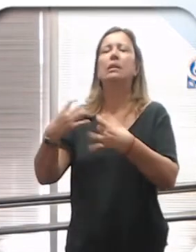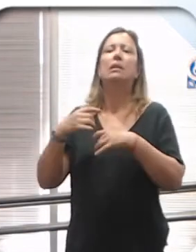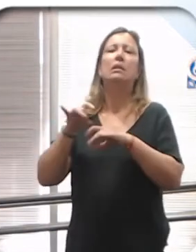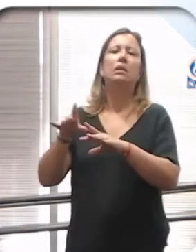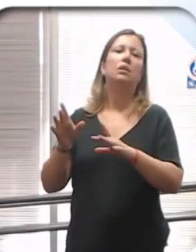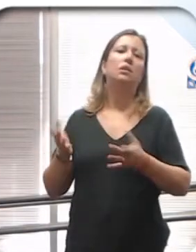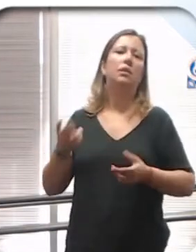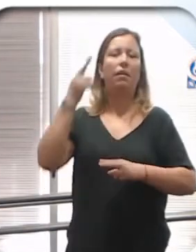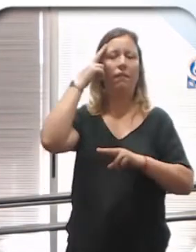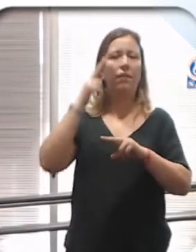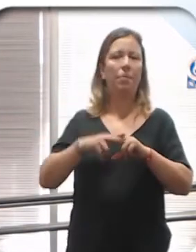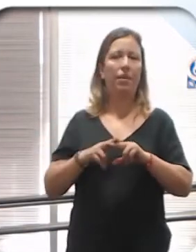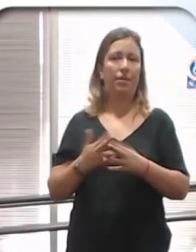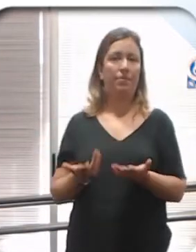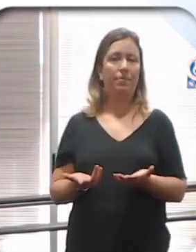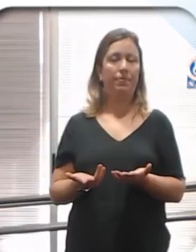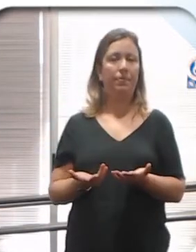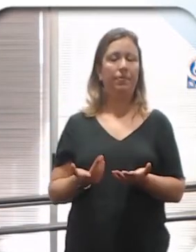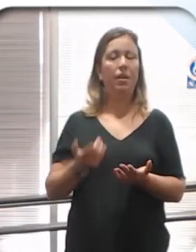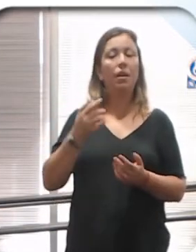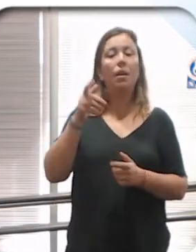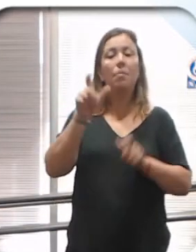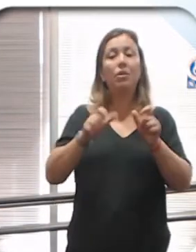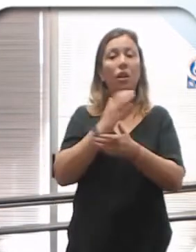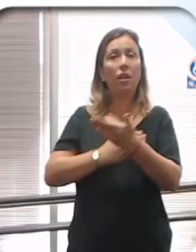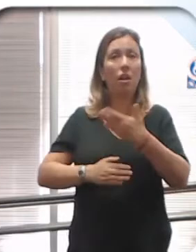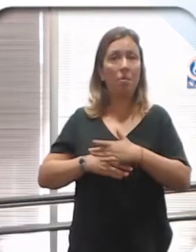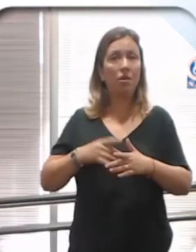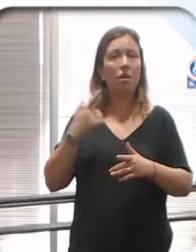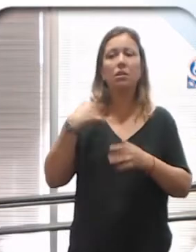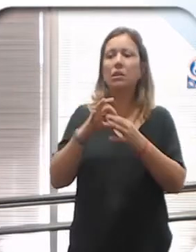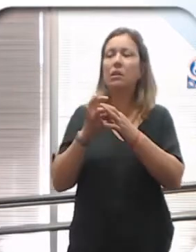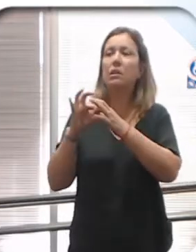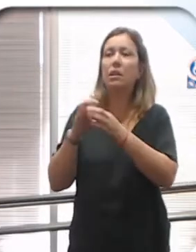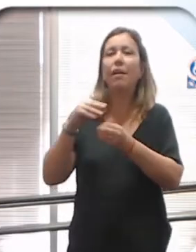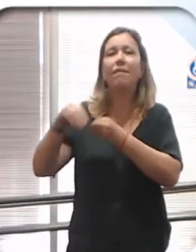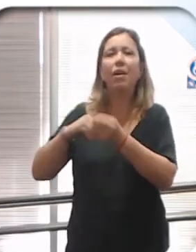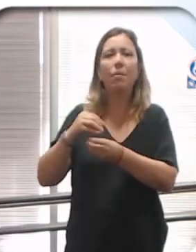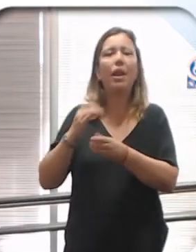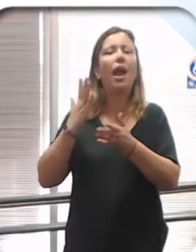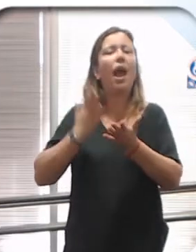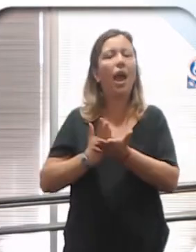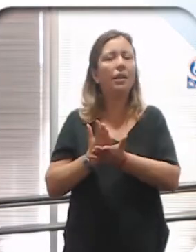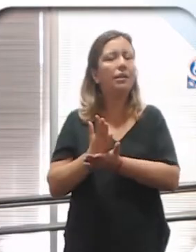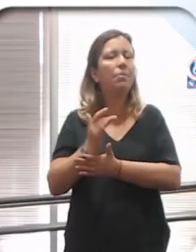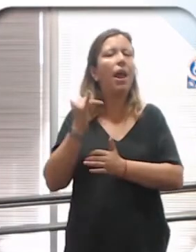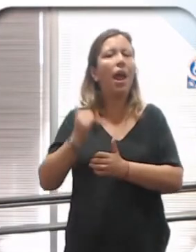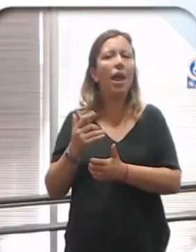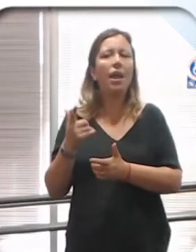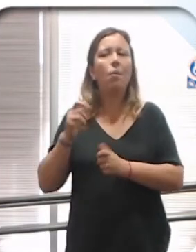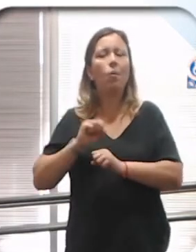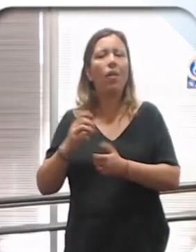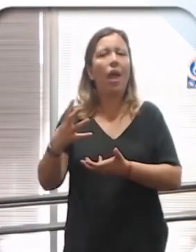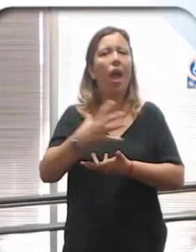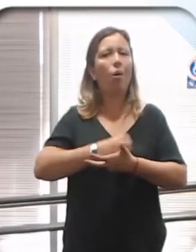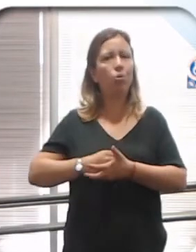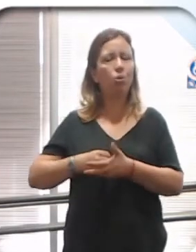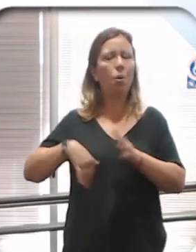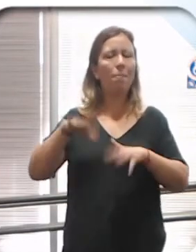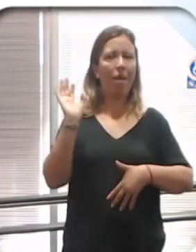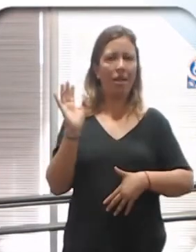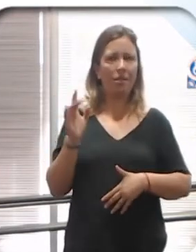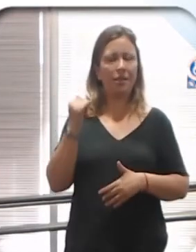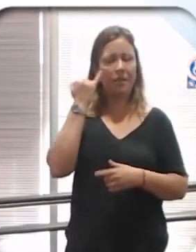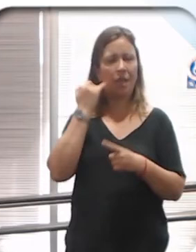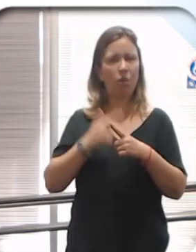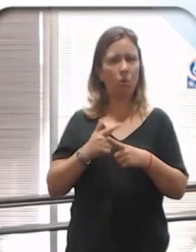ITS. Las personas con discapacidad por su situación de dependencia están sujetos a abuso sexual con mayor frecuencia